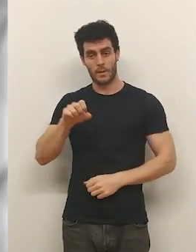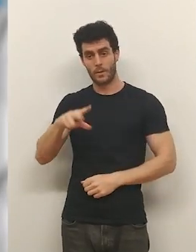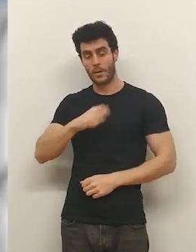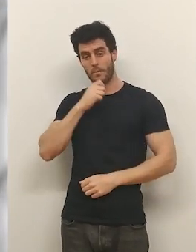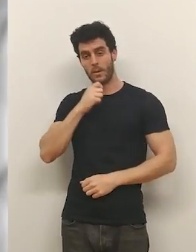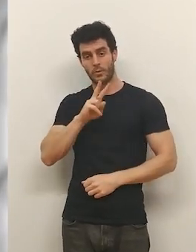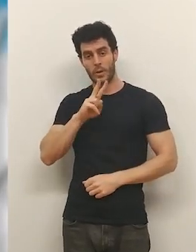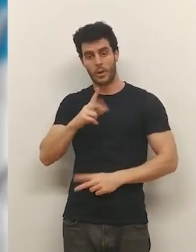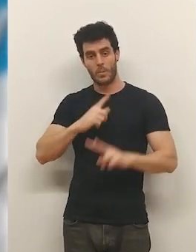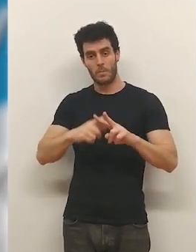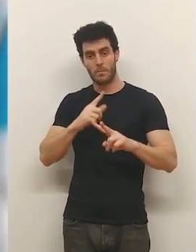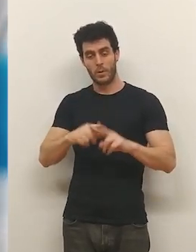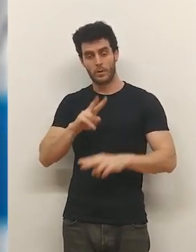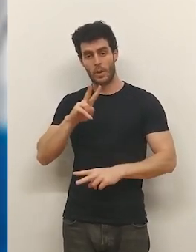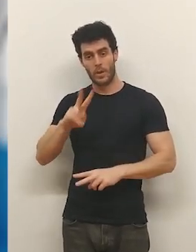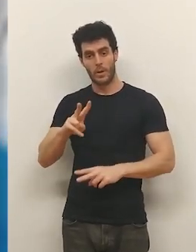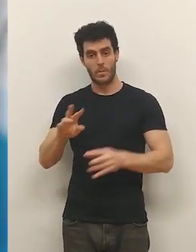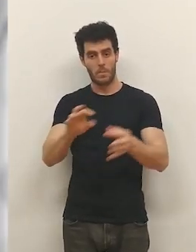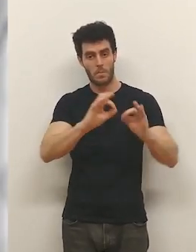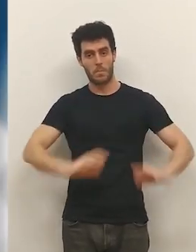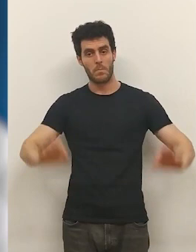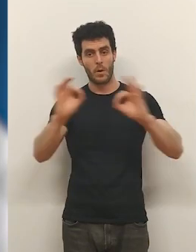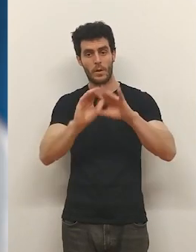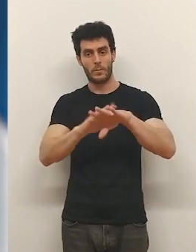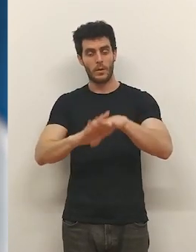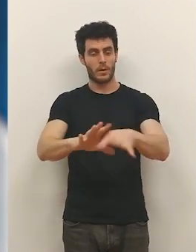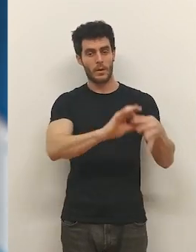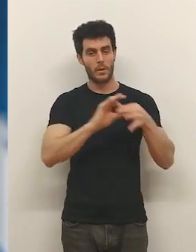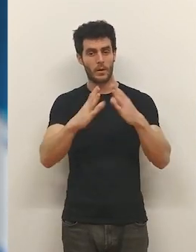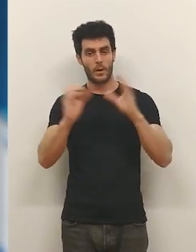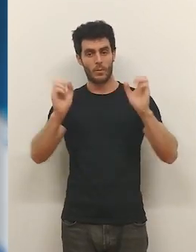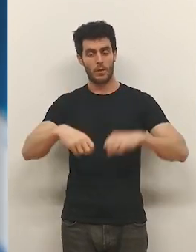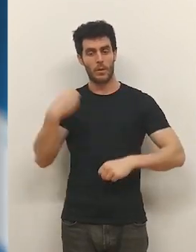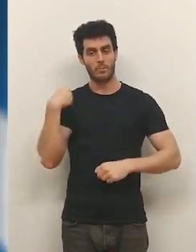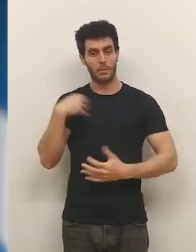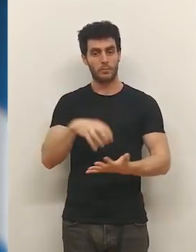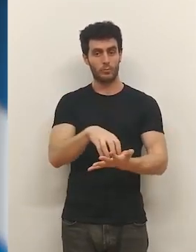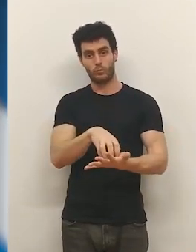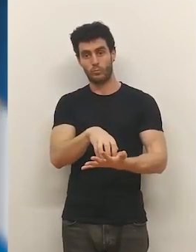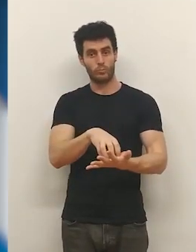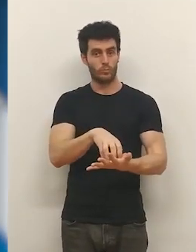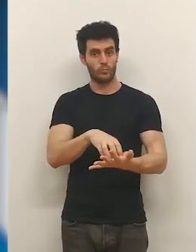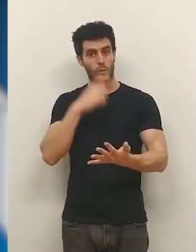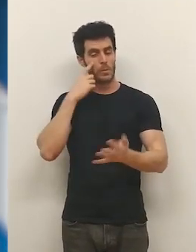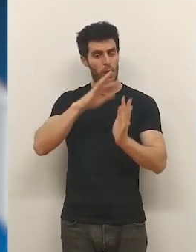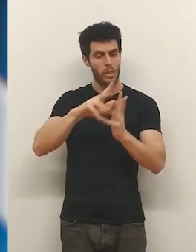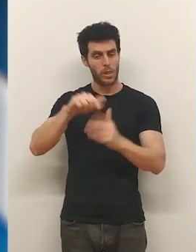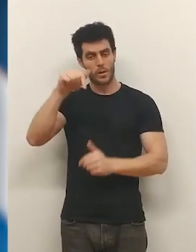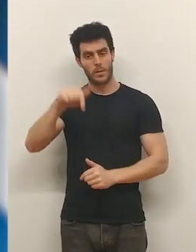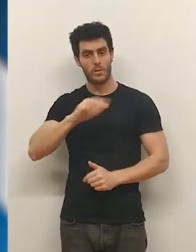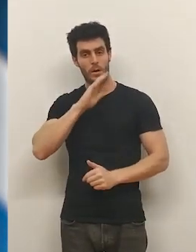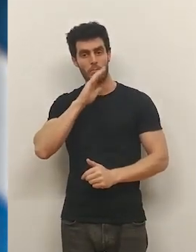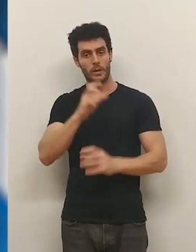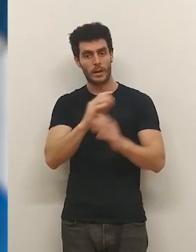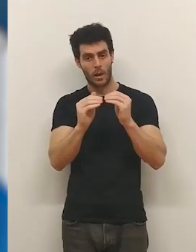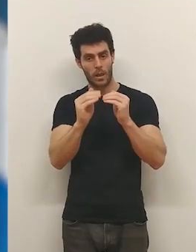PP, 12 PSOE, dos para Vox... ...y otros dos para la Podemos-Izquierda Unida. Esta coalición era la que estaba más pendiente... ...del escrutinio de hoy...